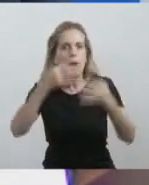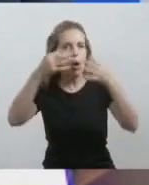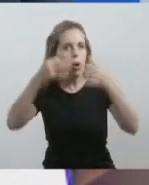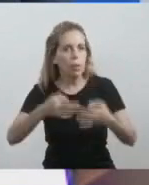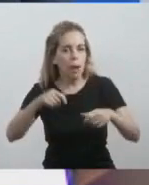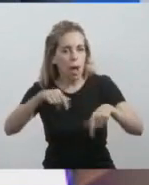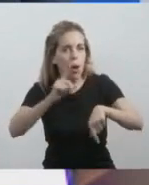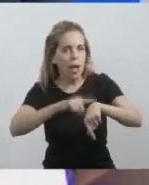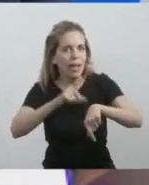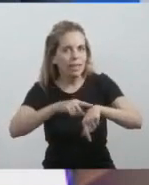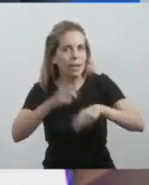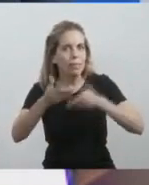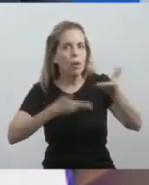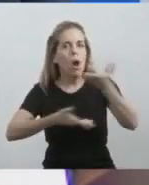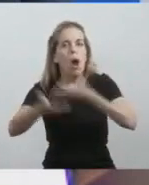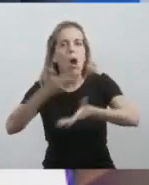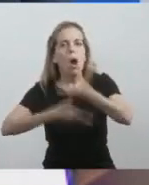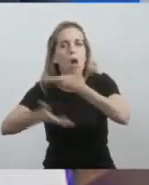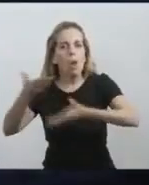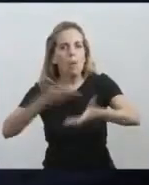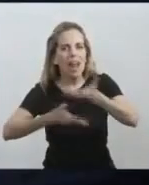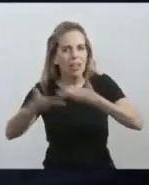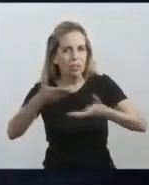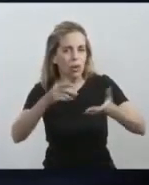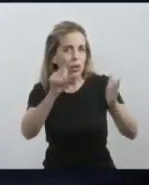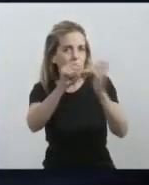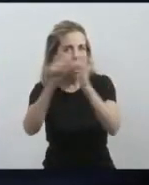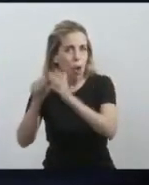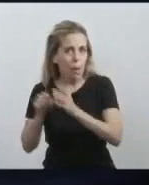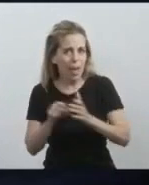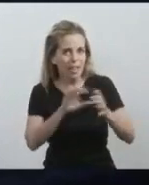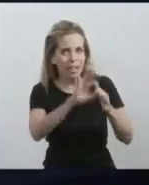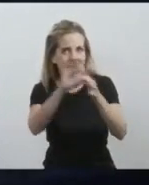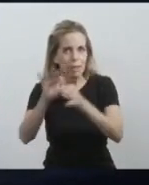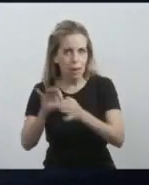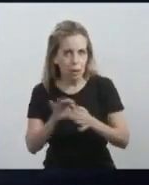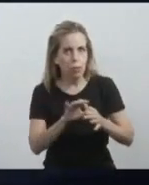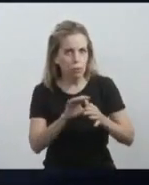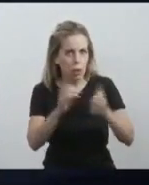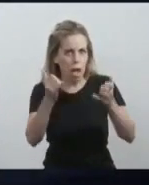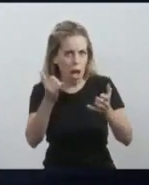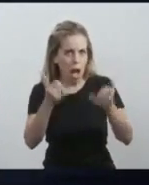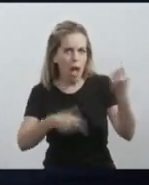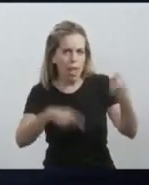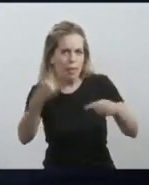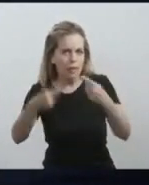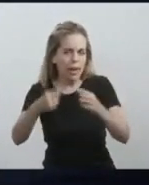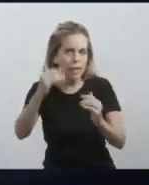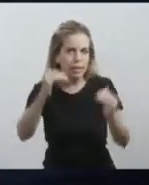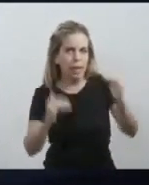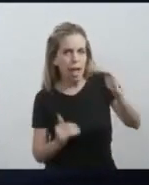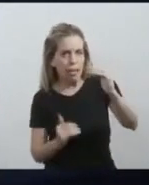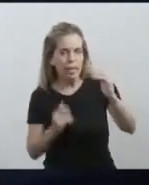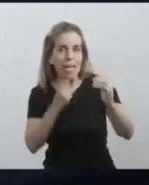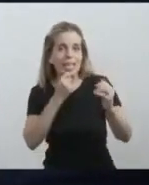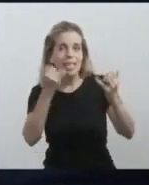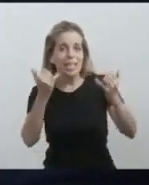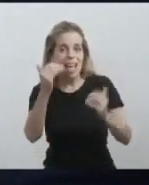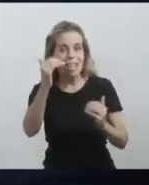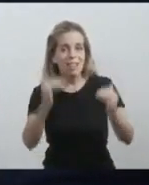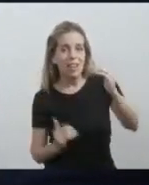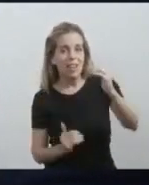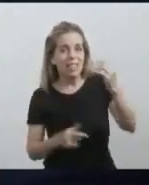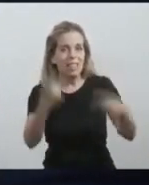cooperación entre los miembros. Diferencias de perspectivas que existan entre nosotros de